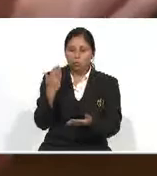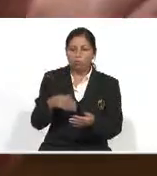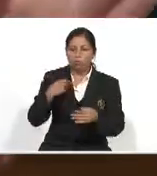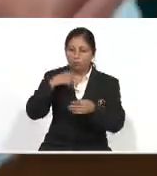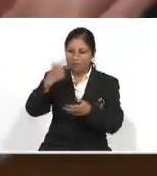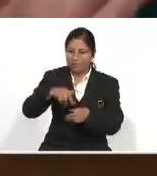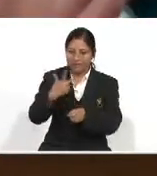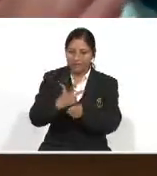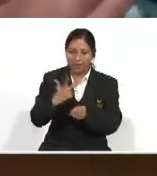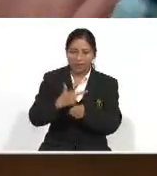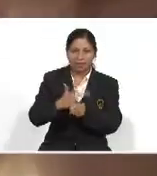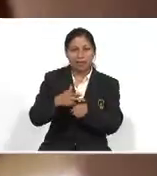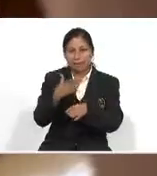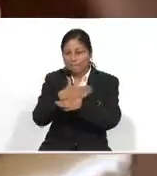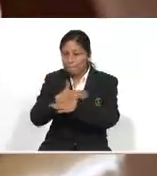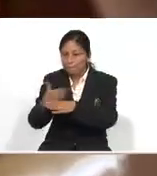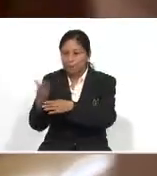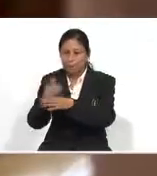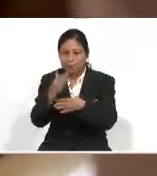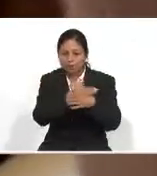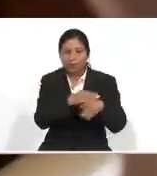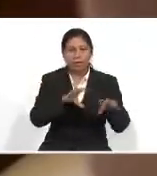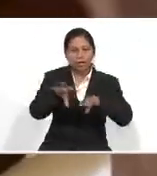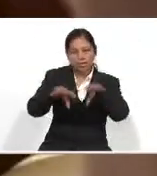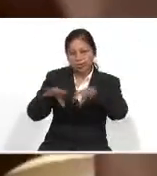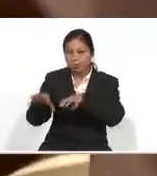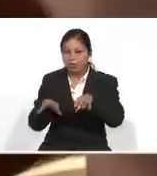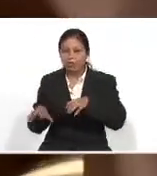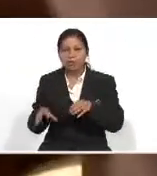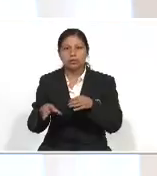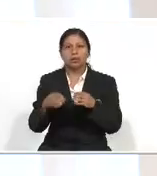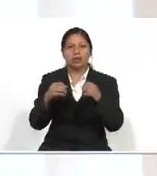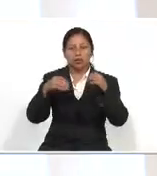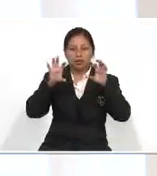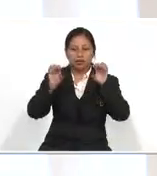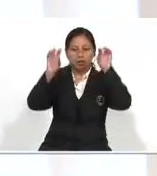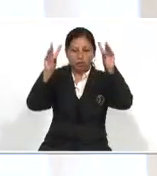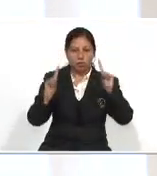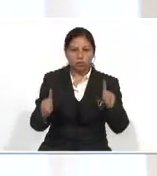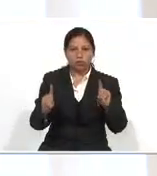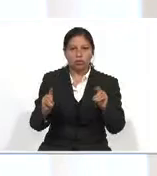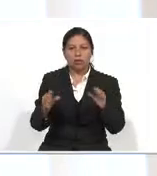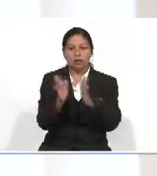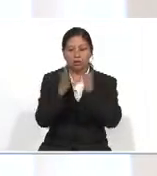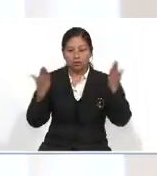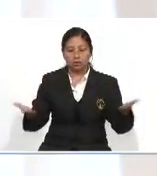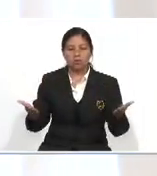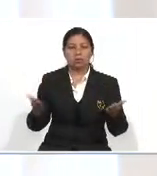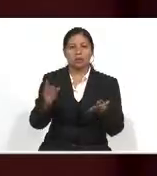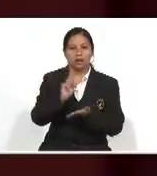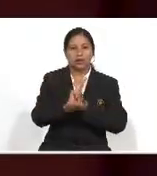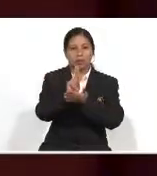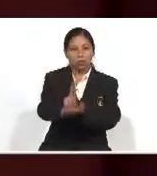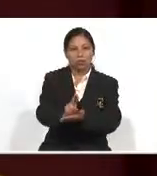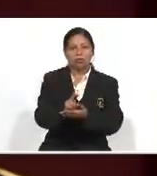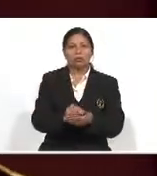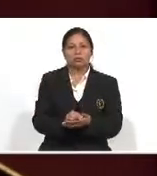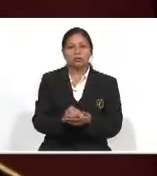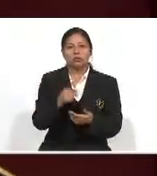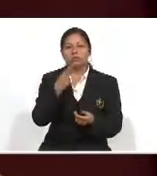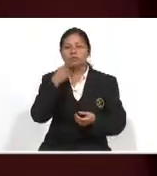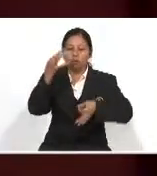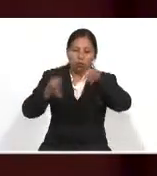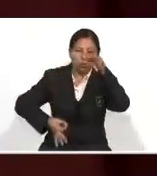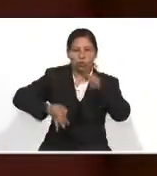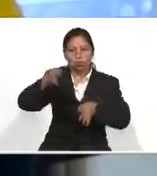capacidades especiales A formar parte De las distintas Actividades productivas Y de educación Que les da La Constitución Política De la República Sin embargo Puso en tela De